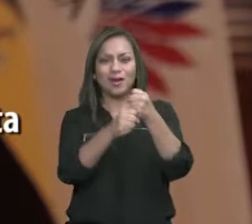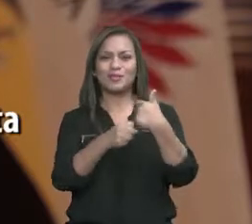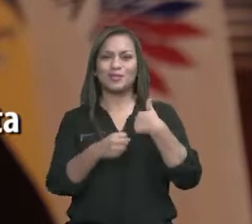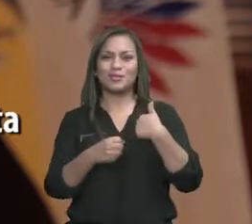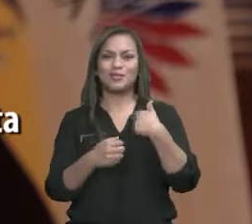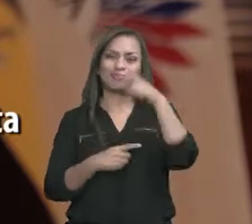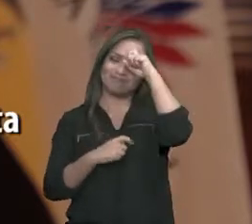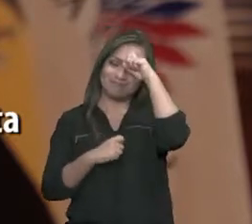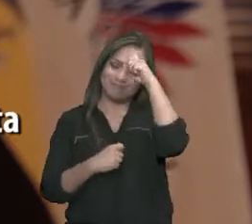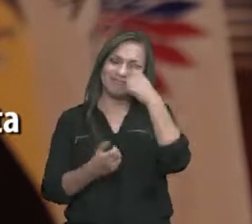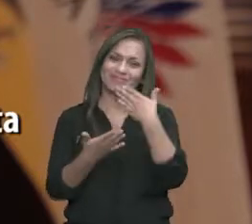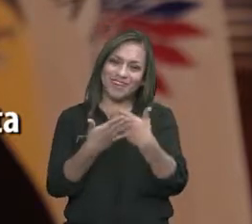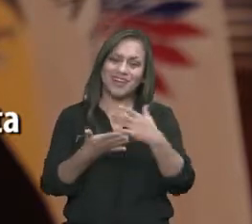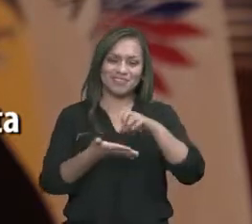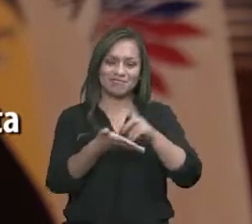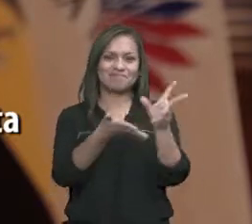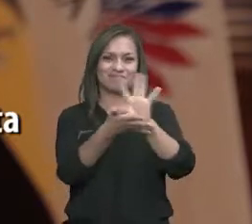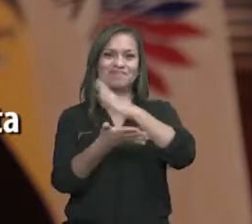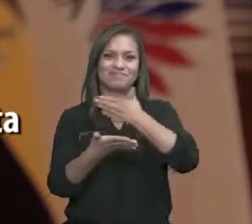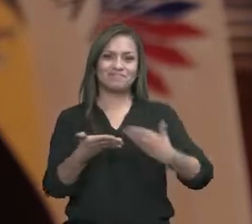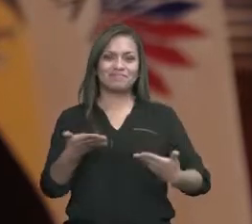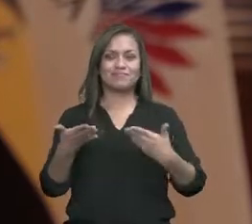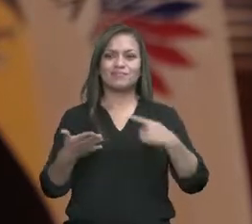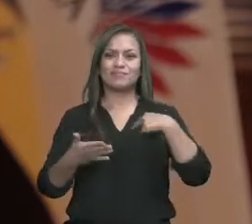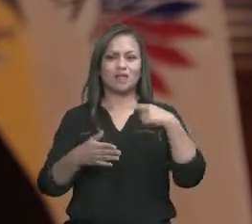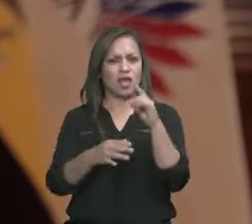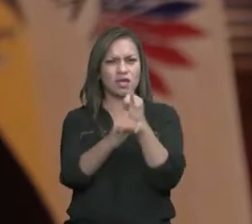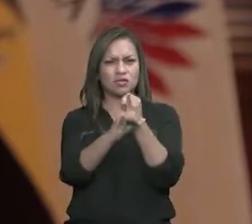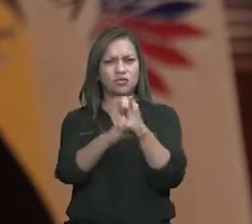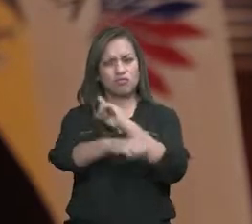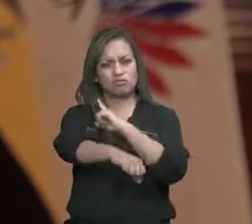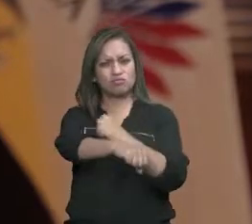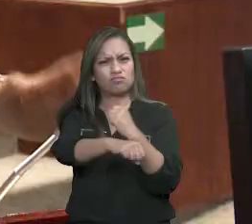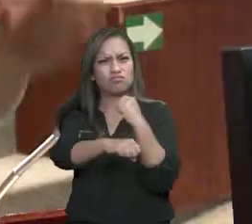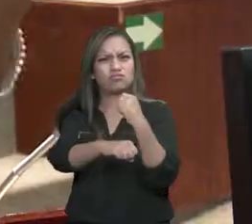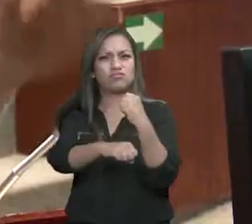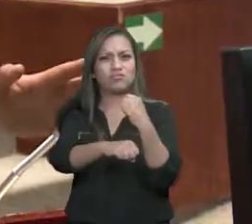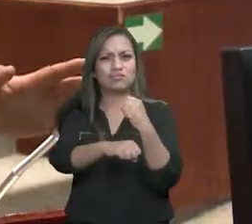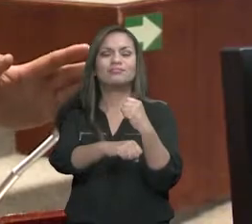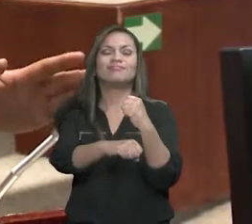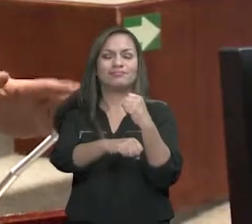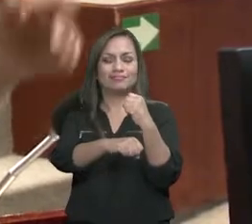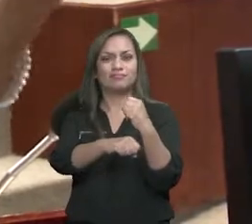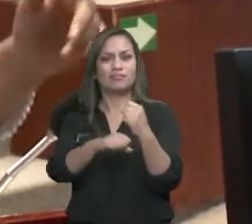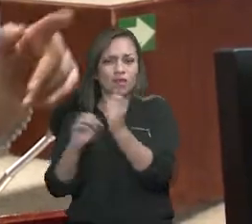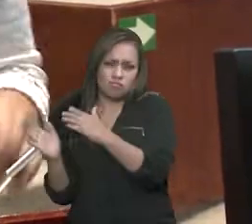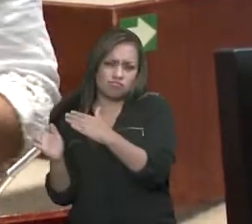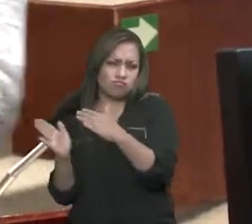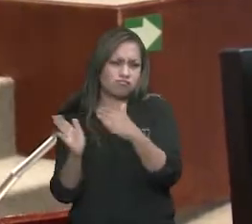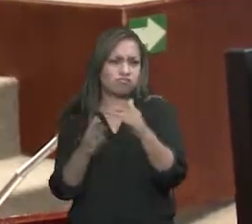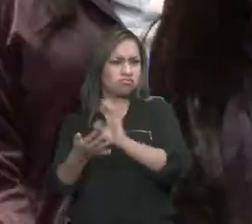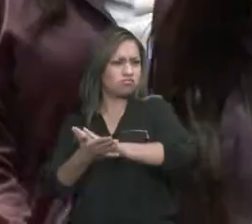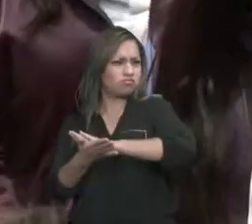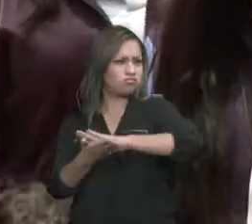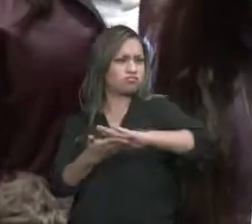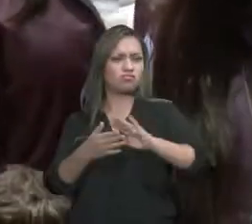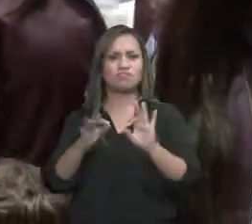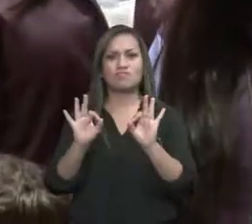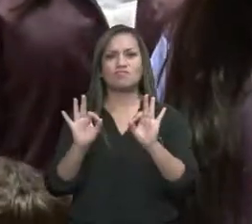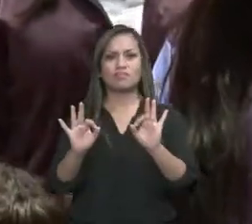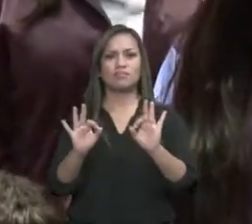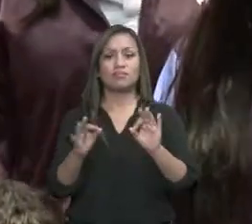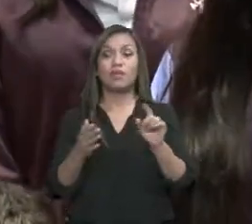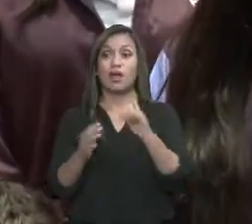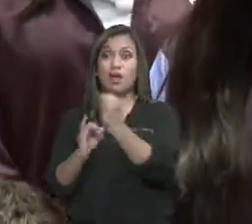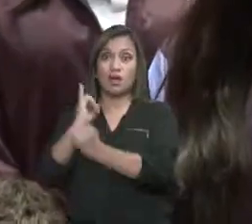en los que tuve el honor de presidir la Asamblea Nacional, dejamos una institución fortalecida, renovada en todos los órdenes y con una